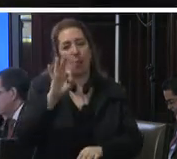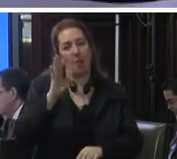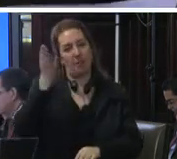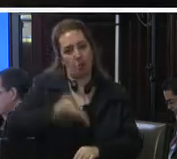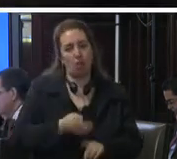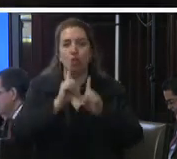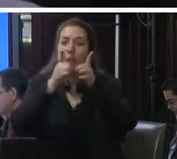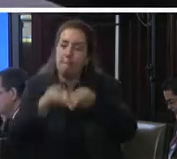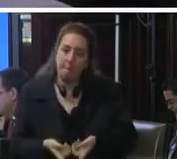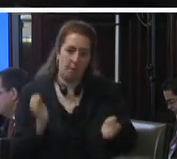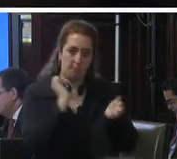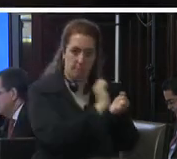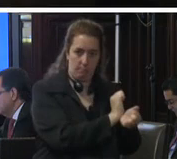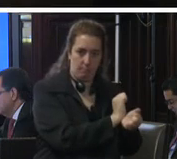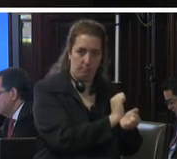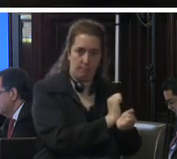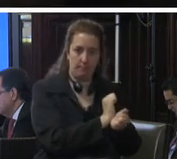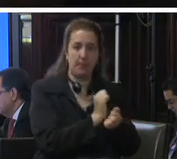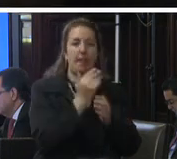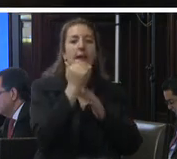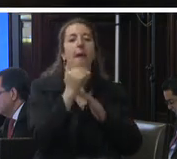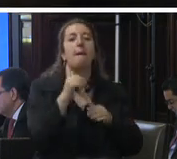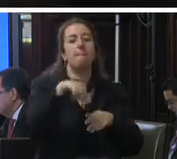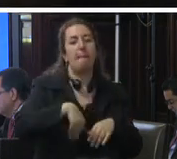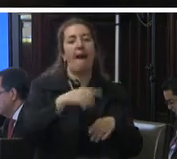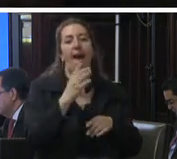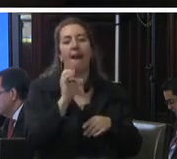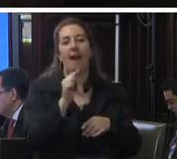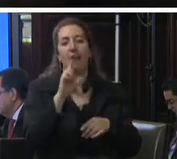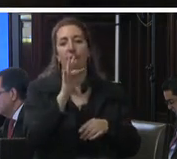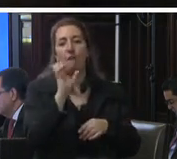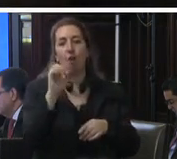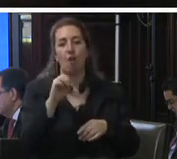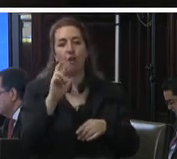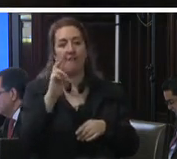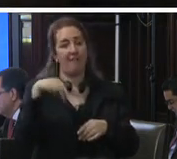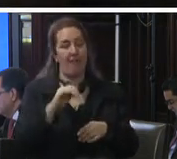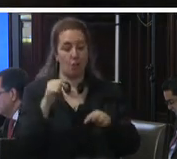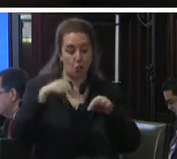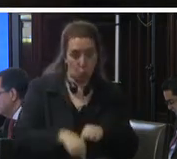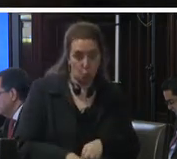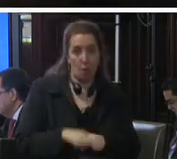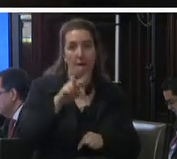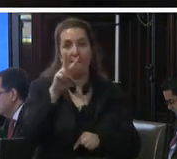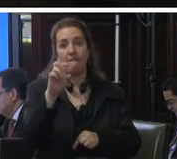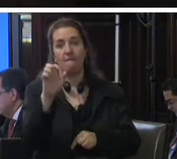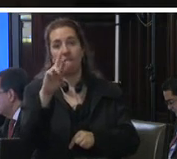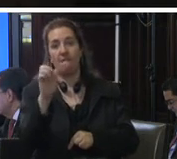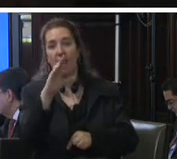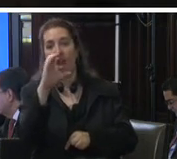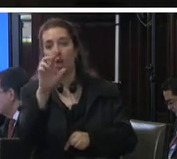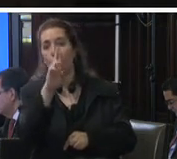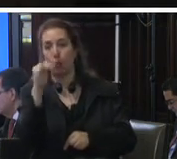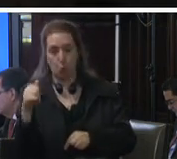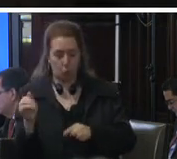bajo la medida cautelar baja california sur veracruz jalisco durango san luis potosí zacatecas